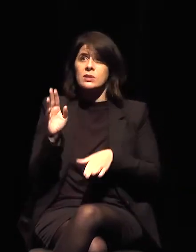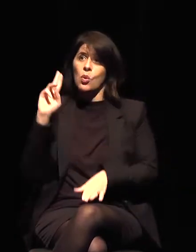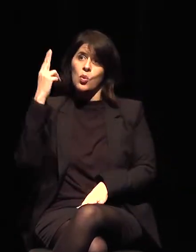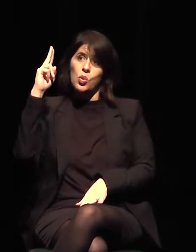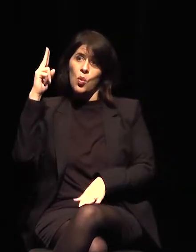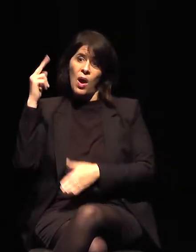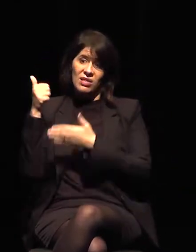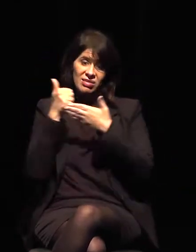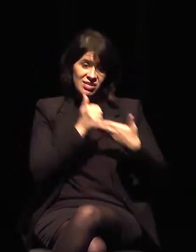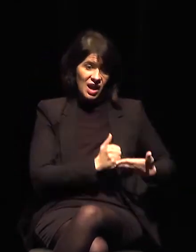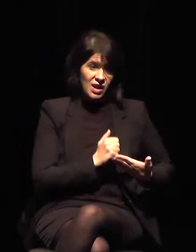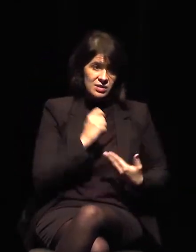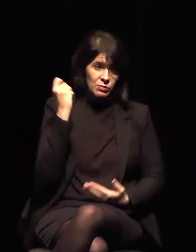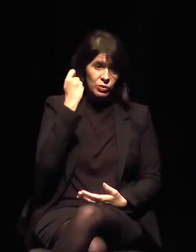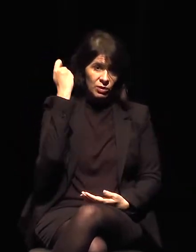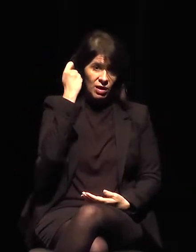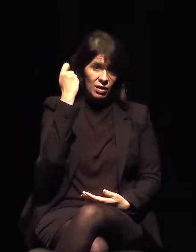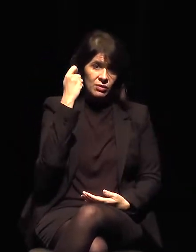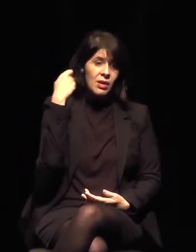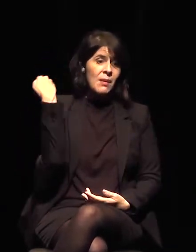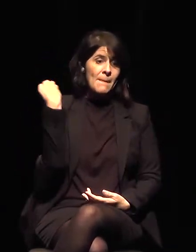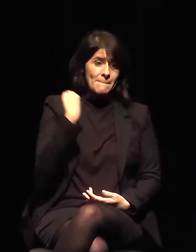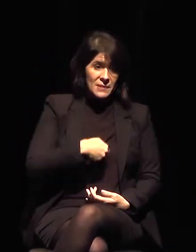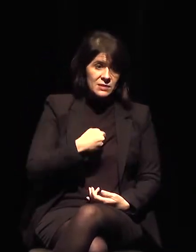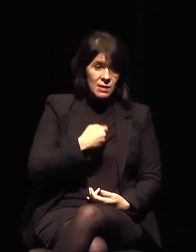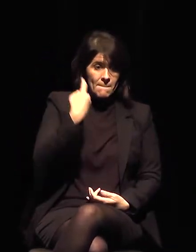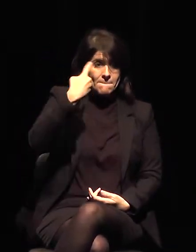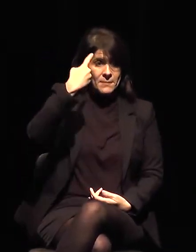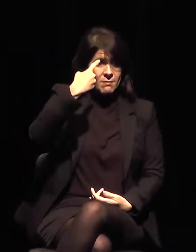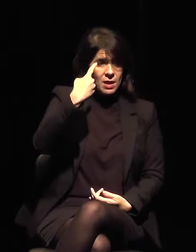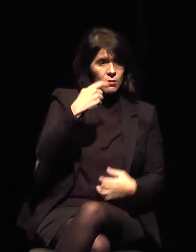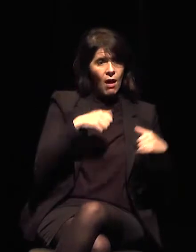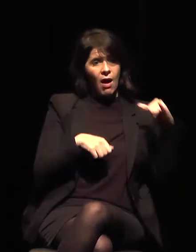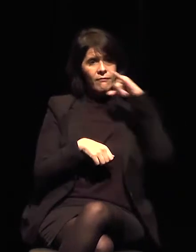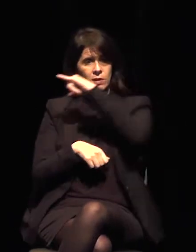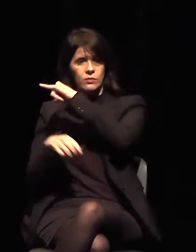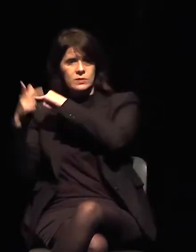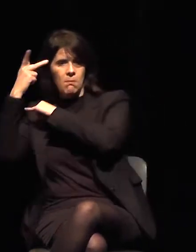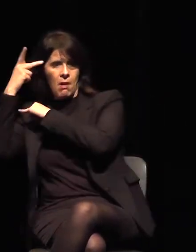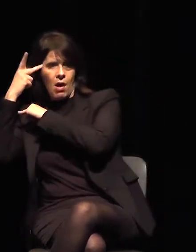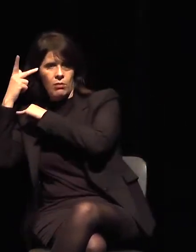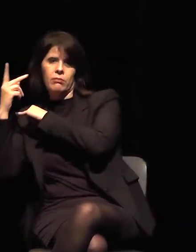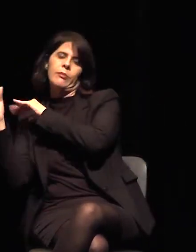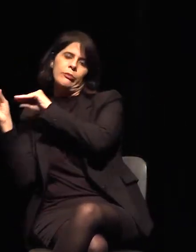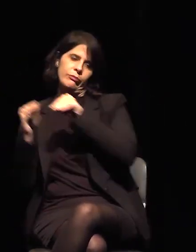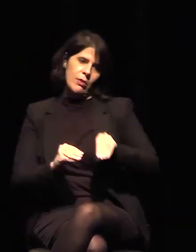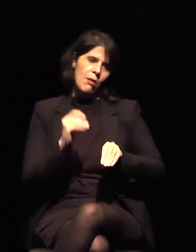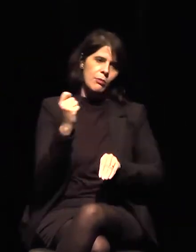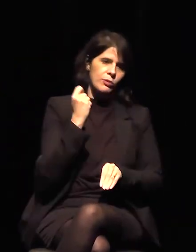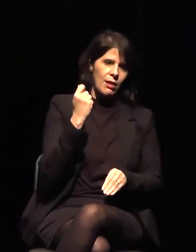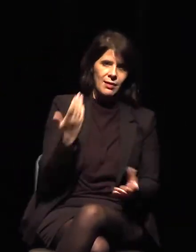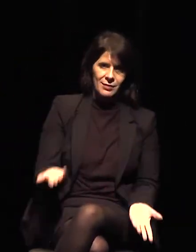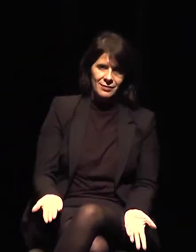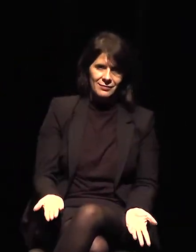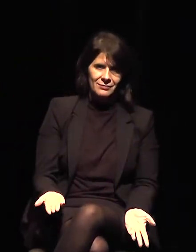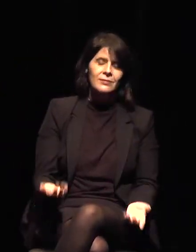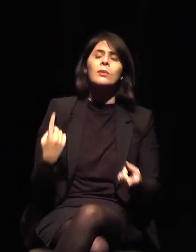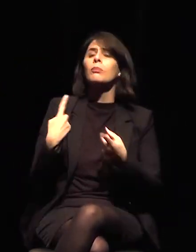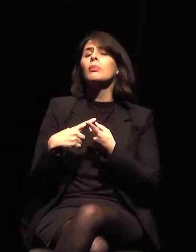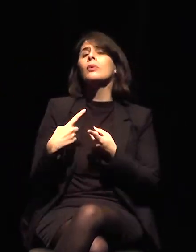Había que traerlas a Portugal porque no teníamos garantías en el desplazamiento y en el paso a duanero